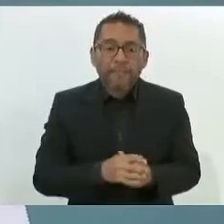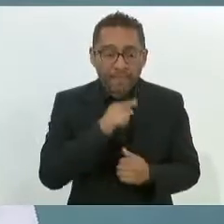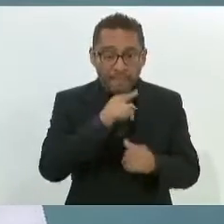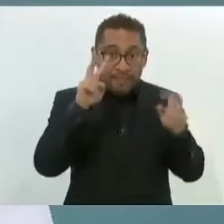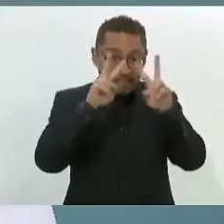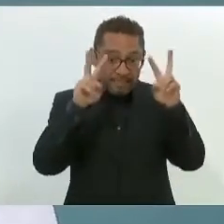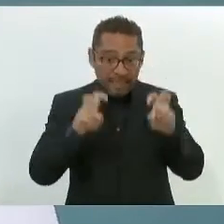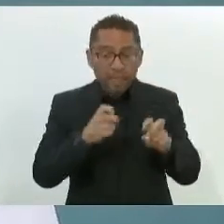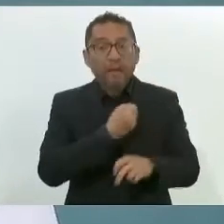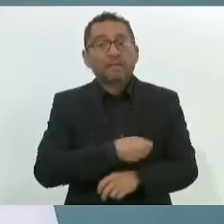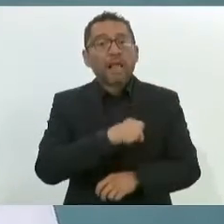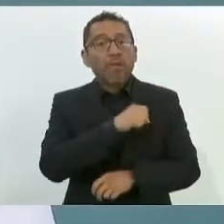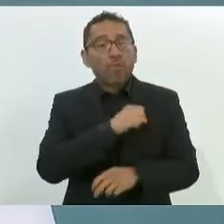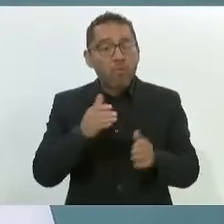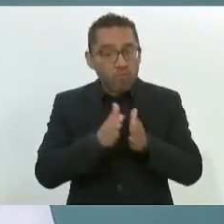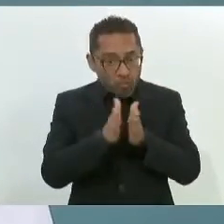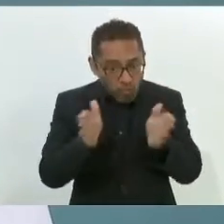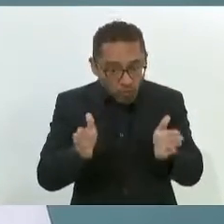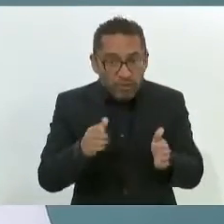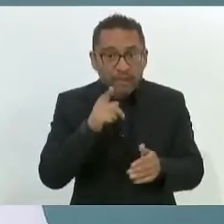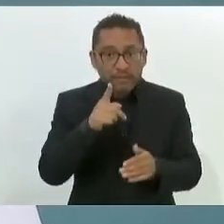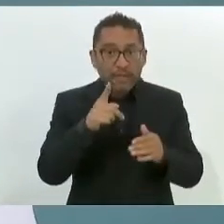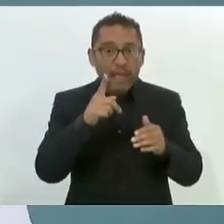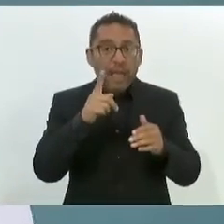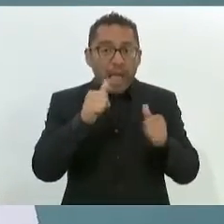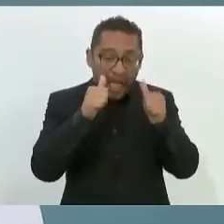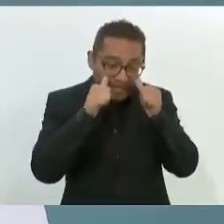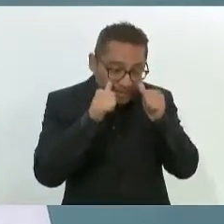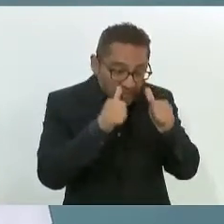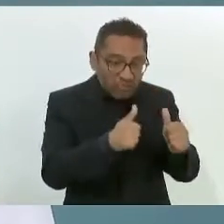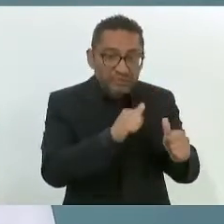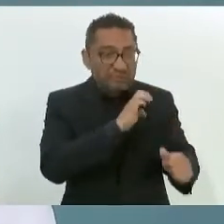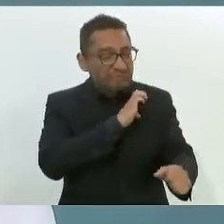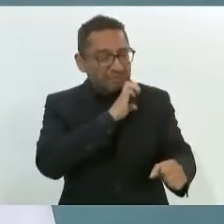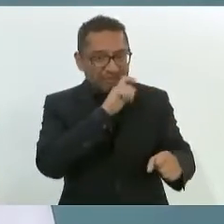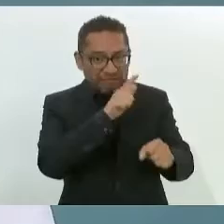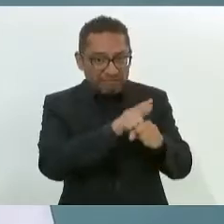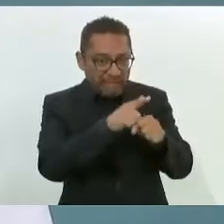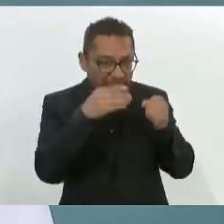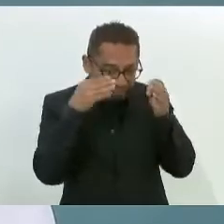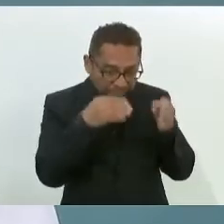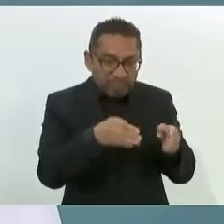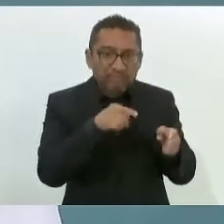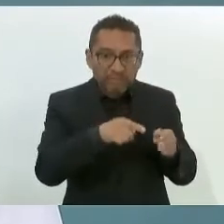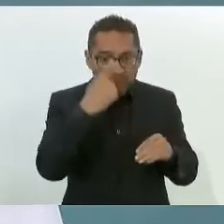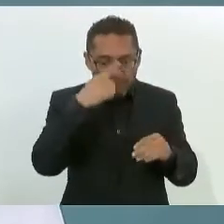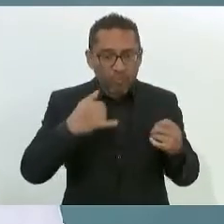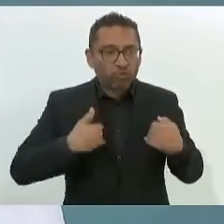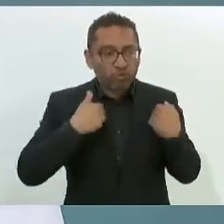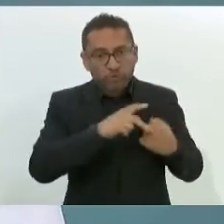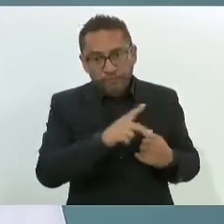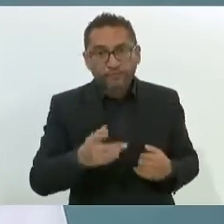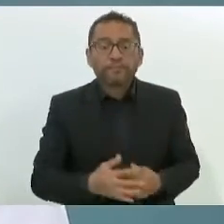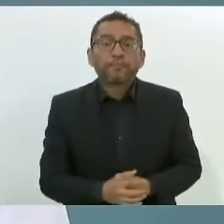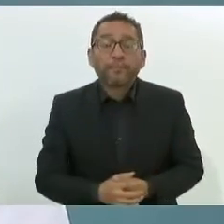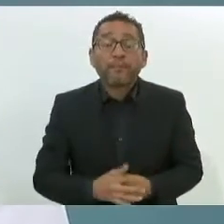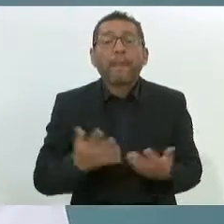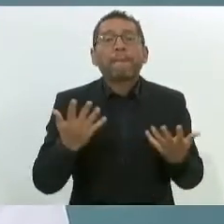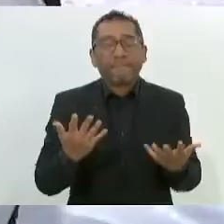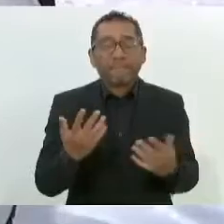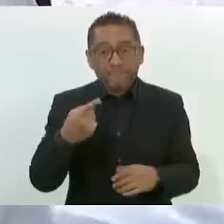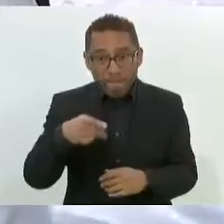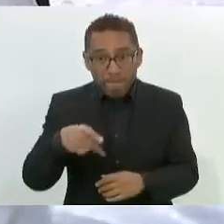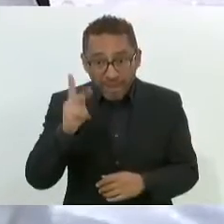salud pública y darle atención especializada y además urgente. Por ello requerimos